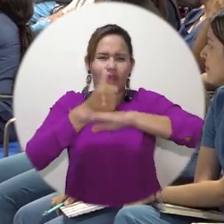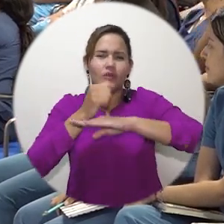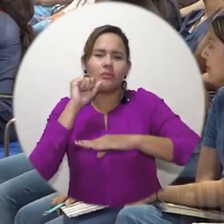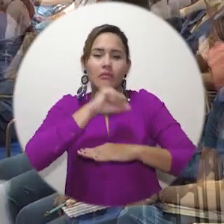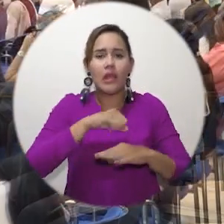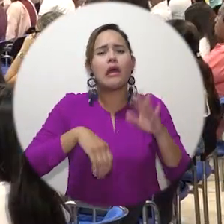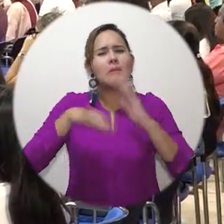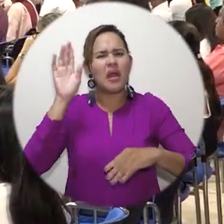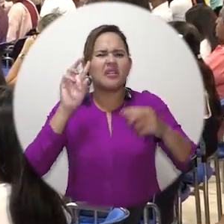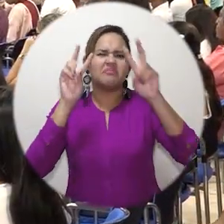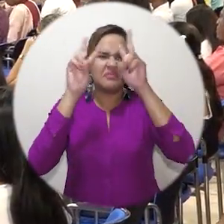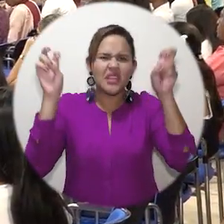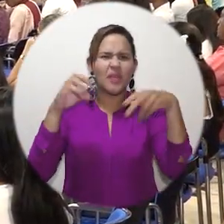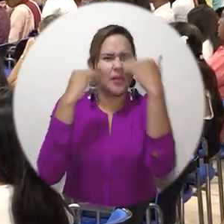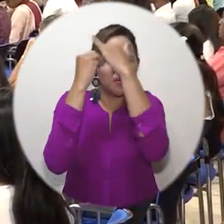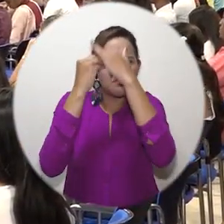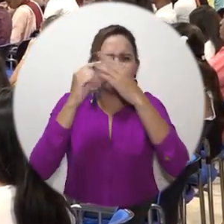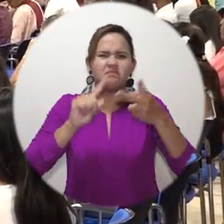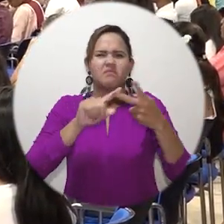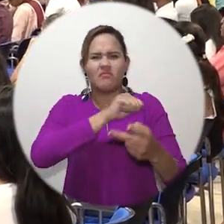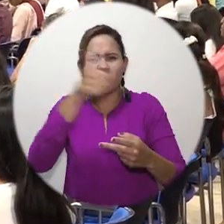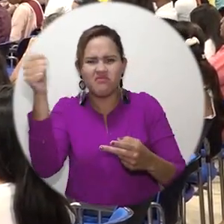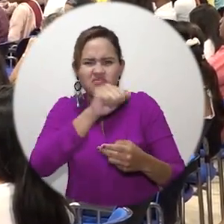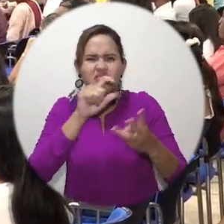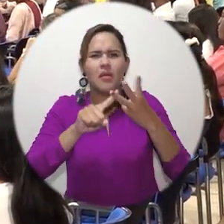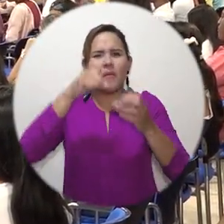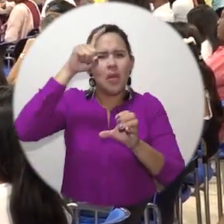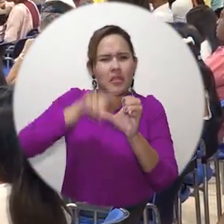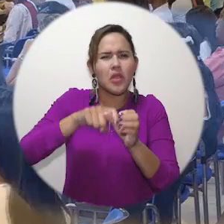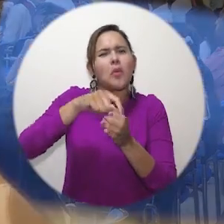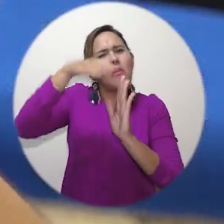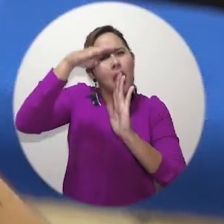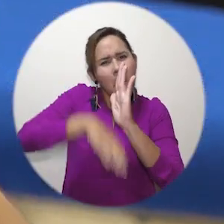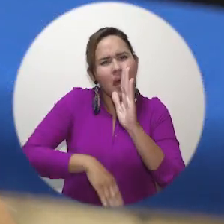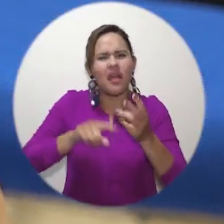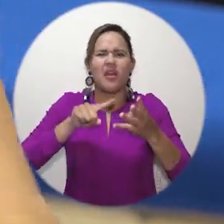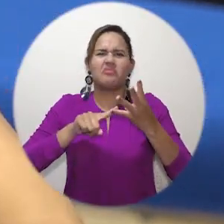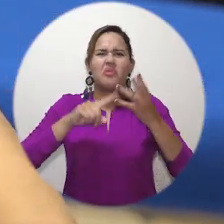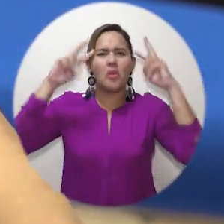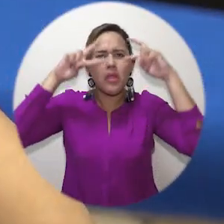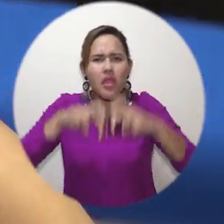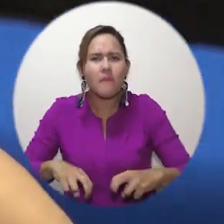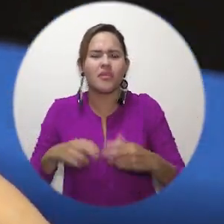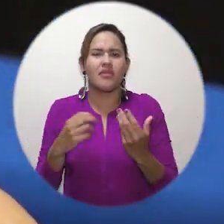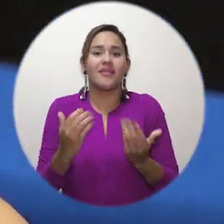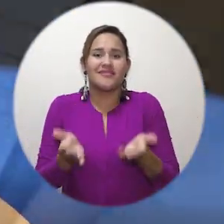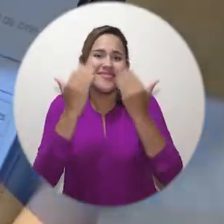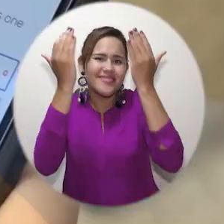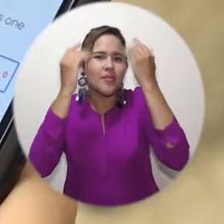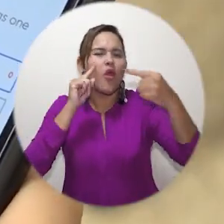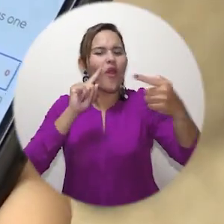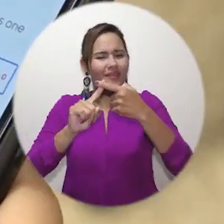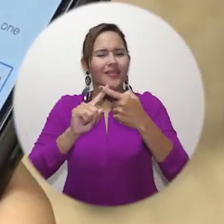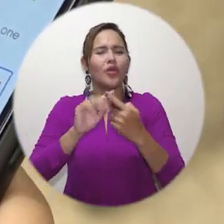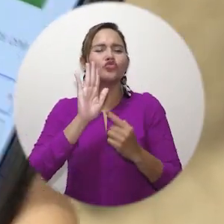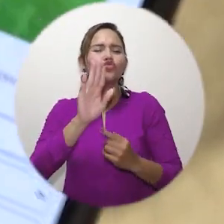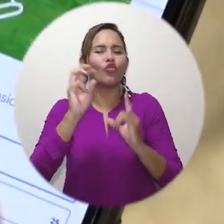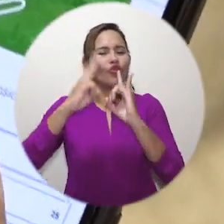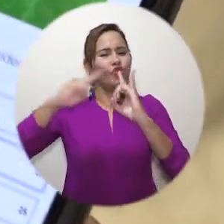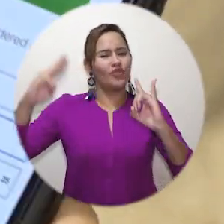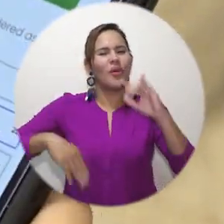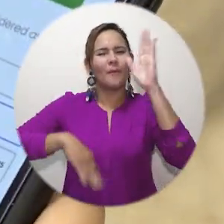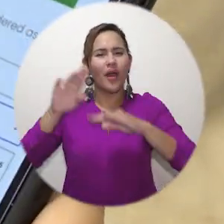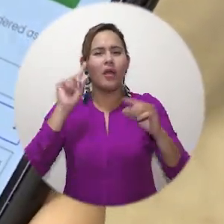del modelo de admisión, la reducción del costo de matrículas, movilidad nacional e internacional e investigación, entre otros aspectos que han